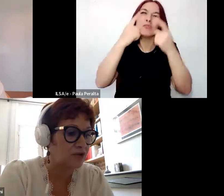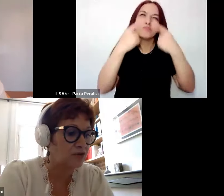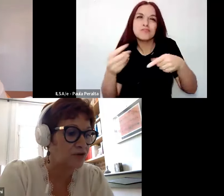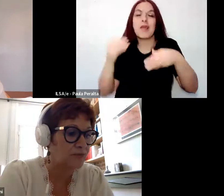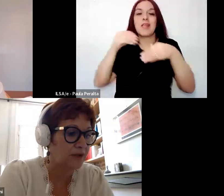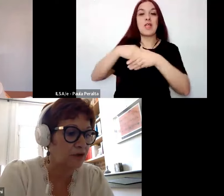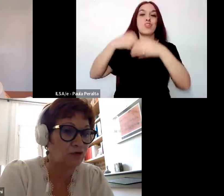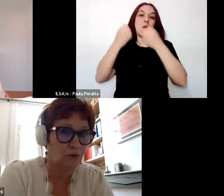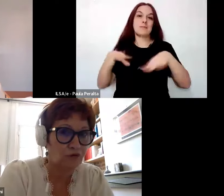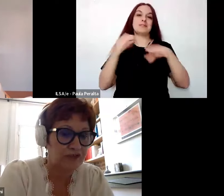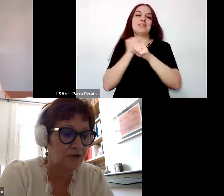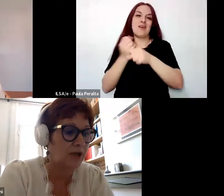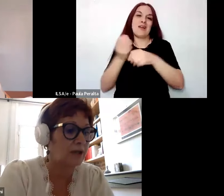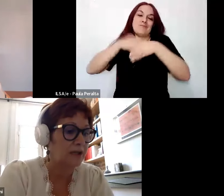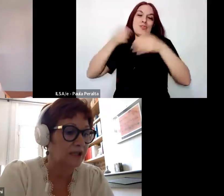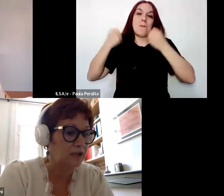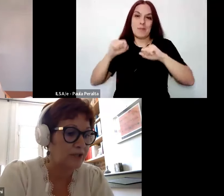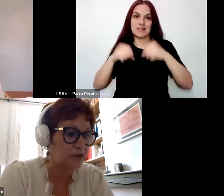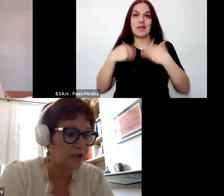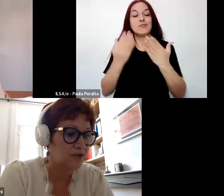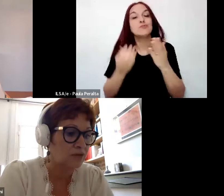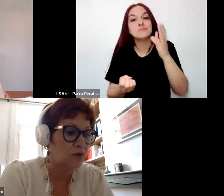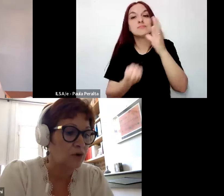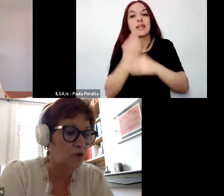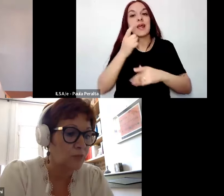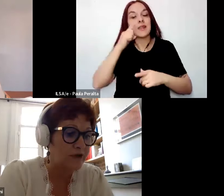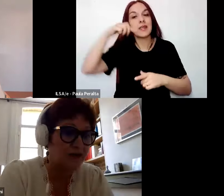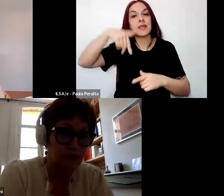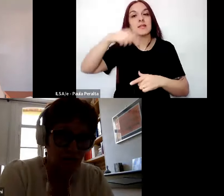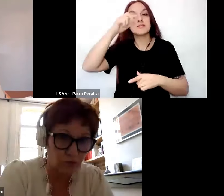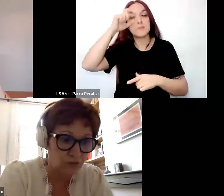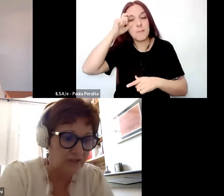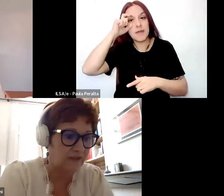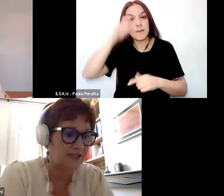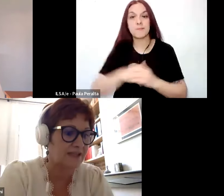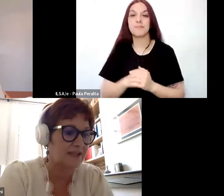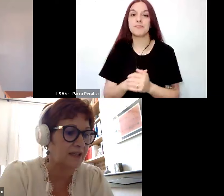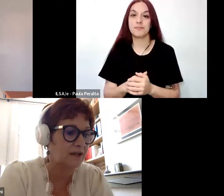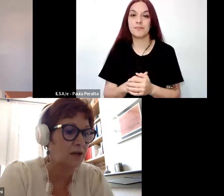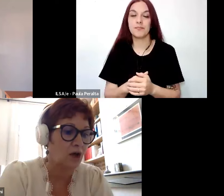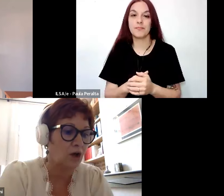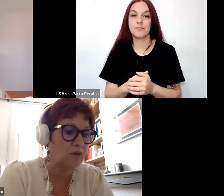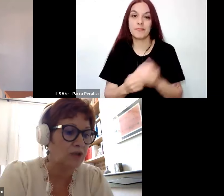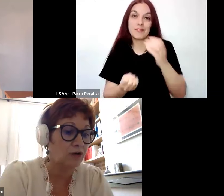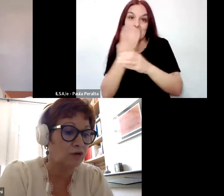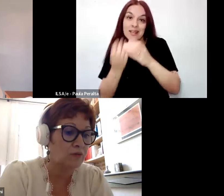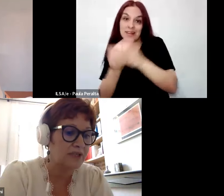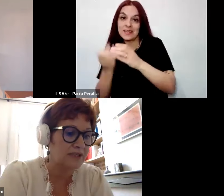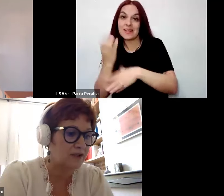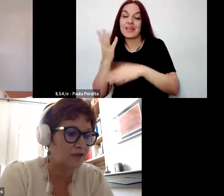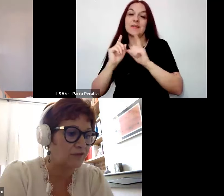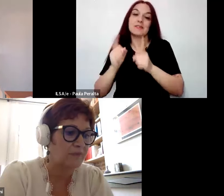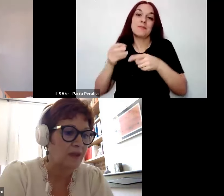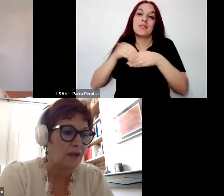Esto genera la creación de los institutos nacionales del profesorado y de la educación, componentes